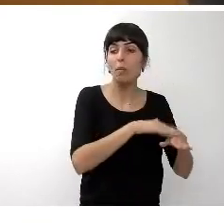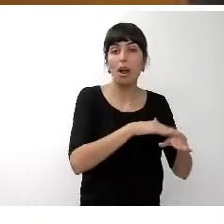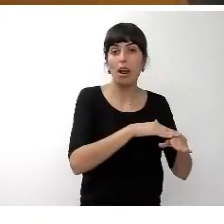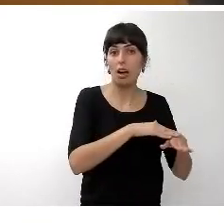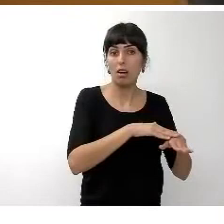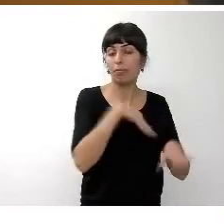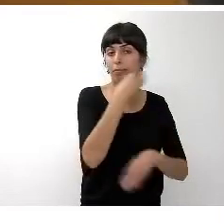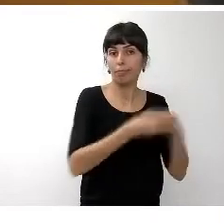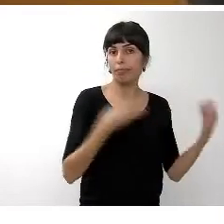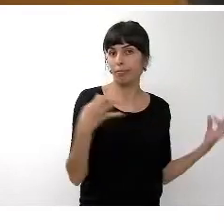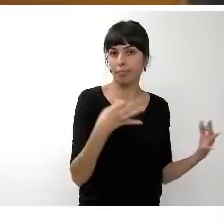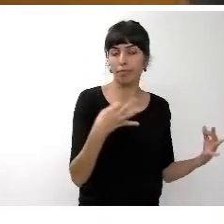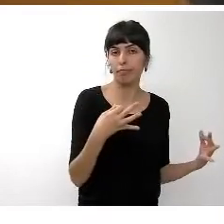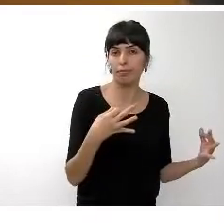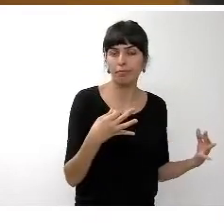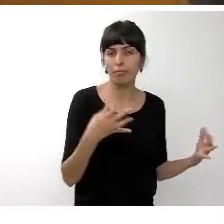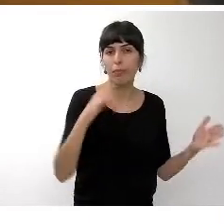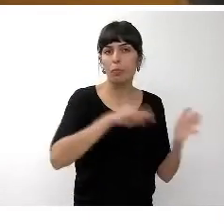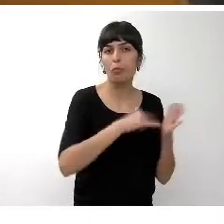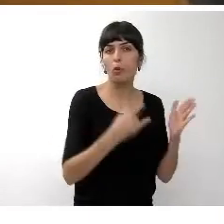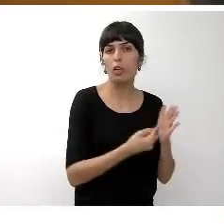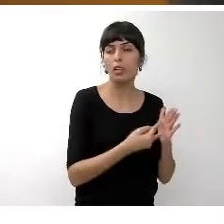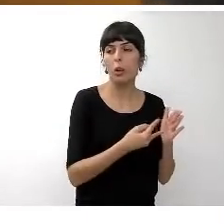proyecto